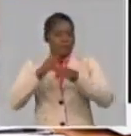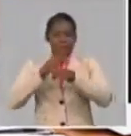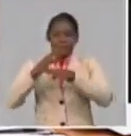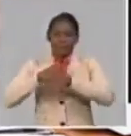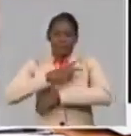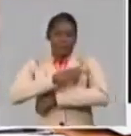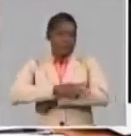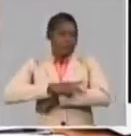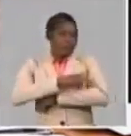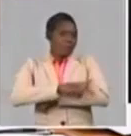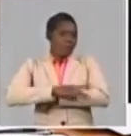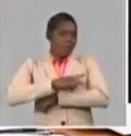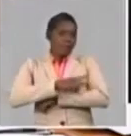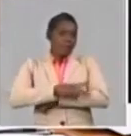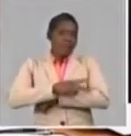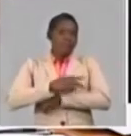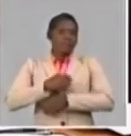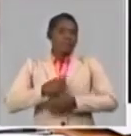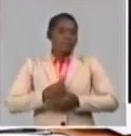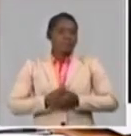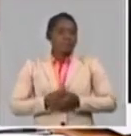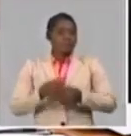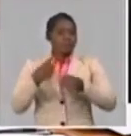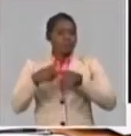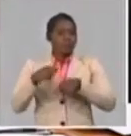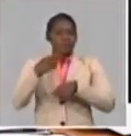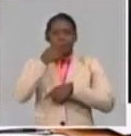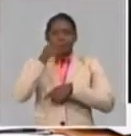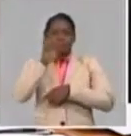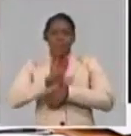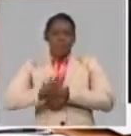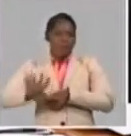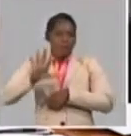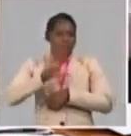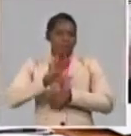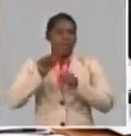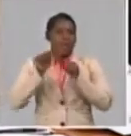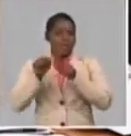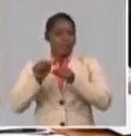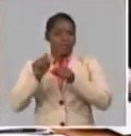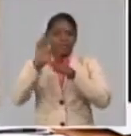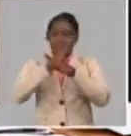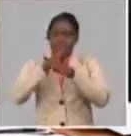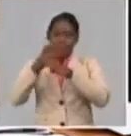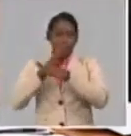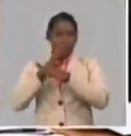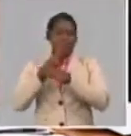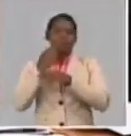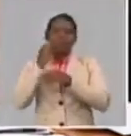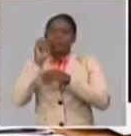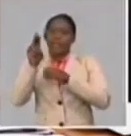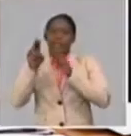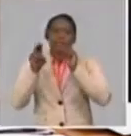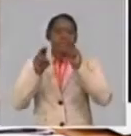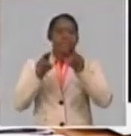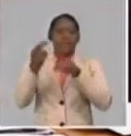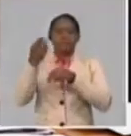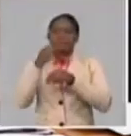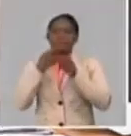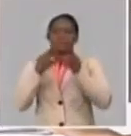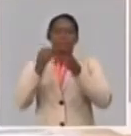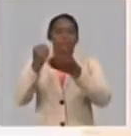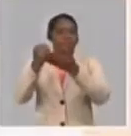la COSATO de Sudáfrica y otras que pudiéramos mencionar. Hay además un conjunto de lemas